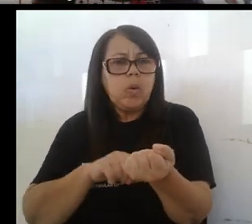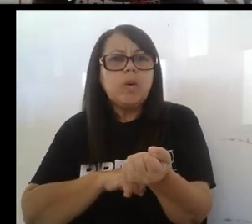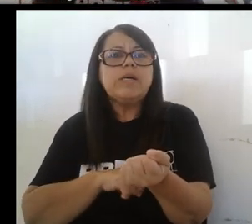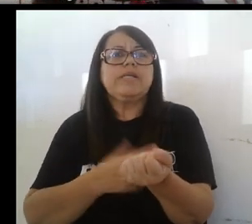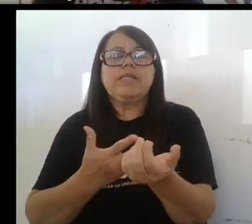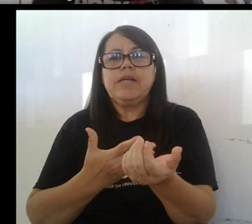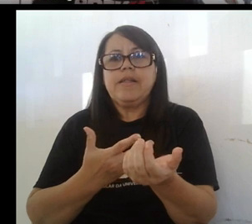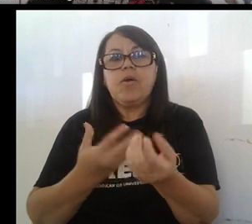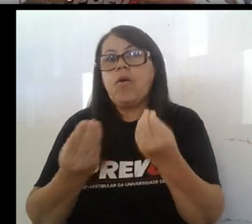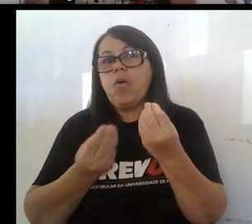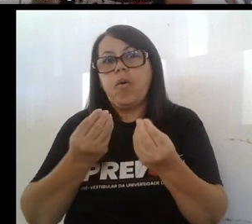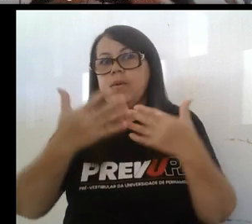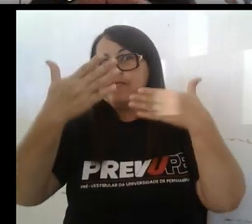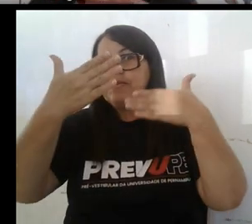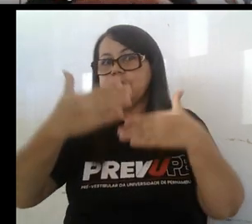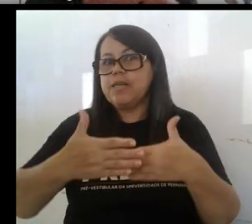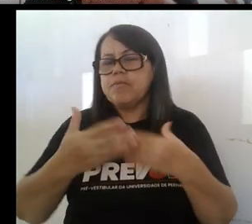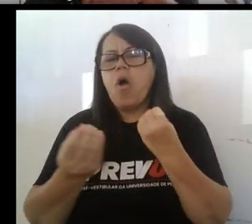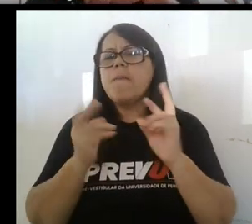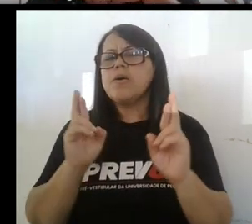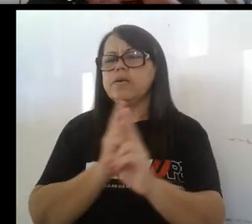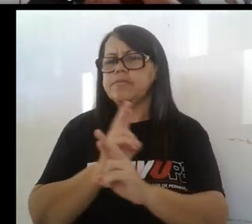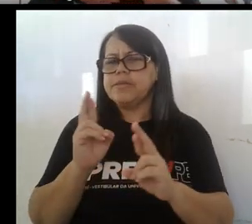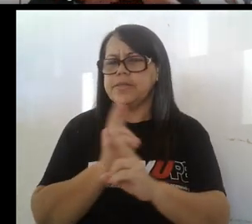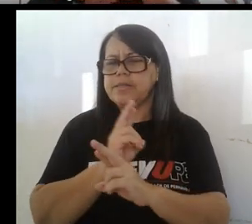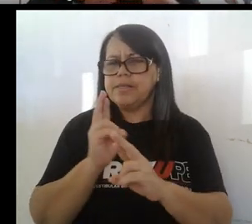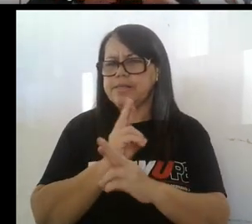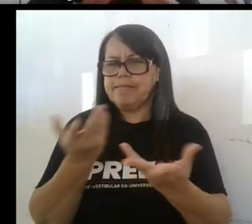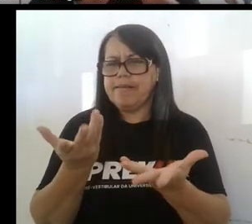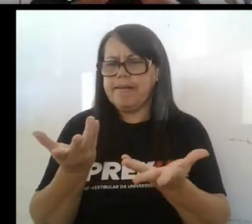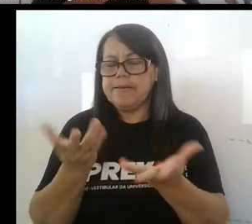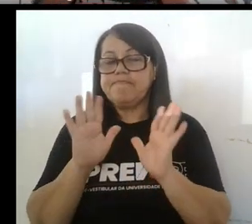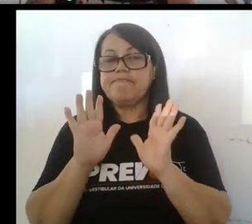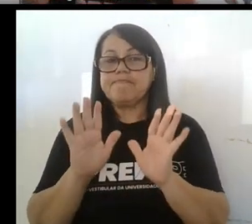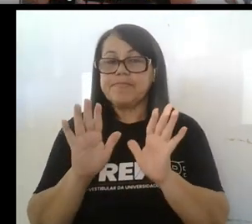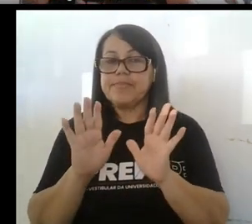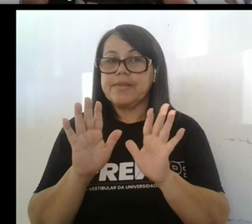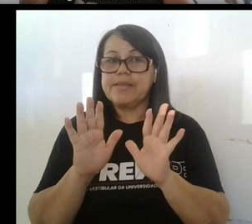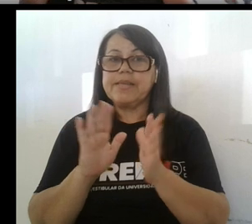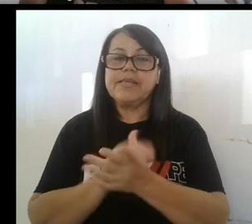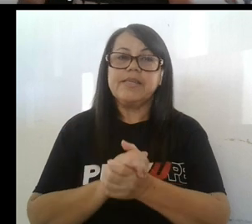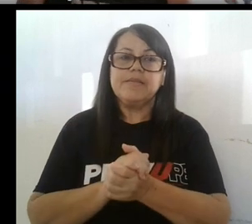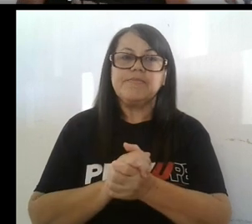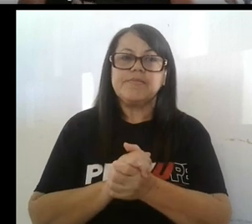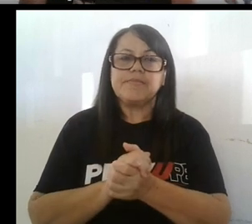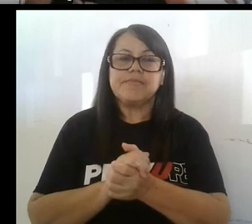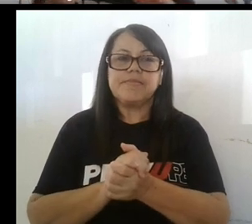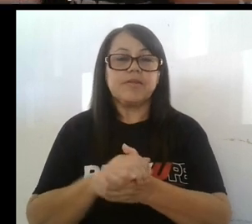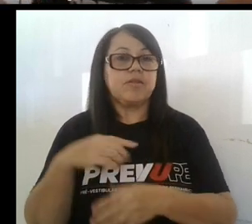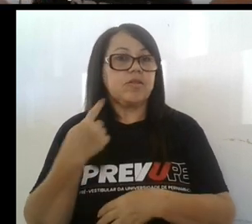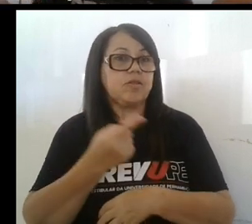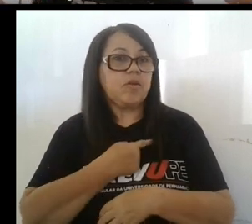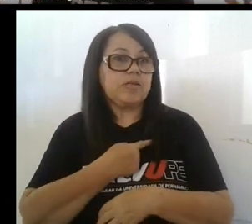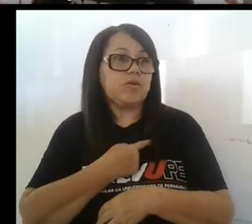examen. ¿Cómo relacionar estos conflictos? Bueno, no siempre o casi nunca